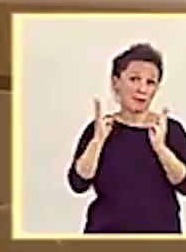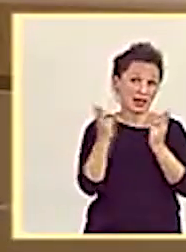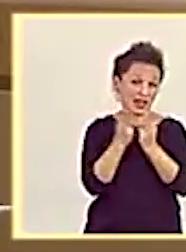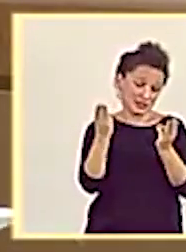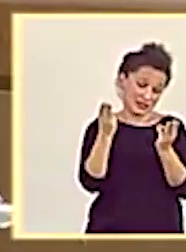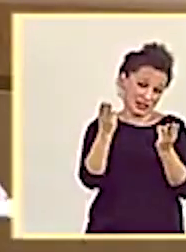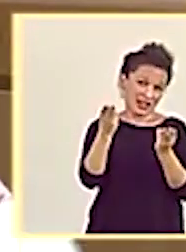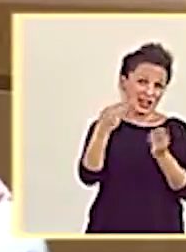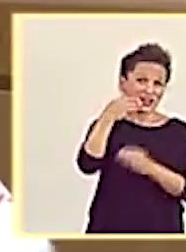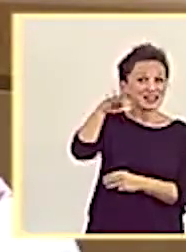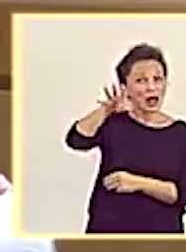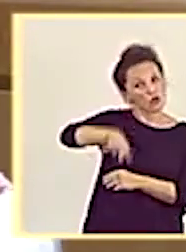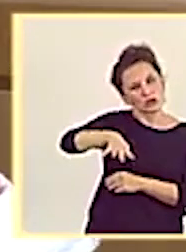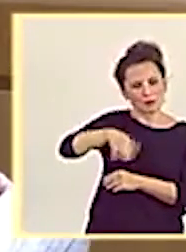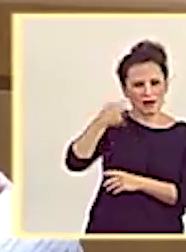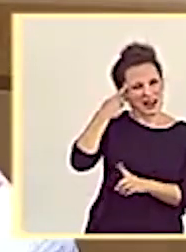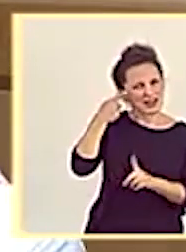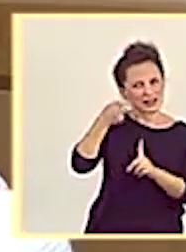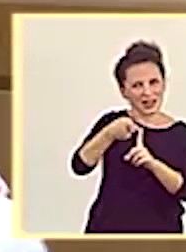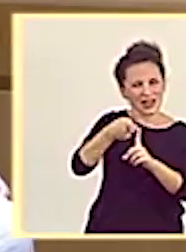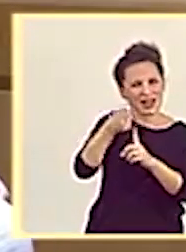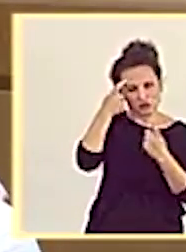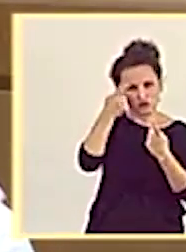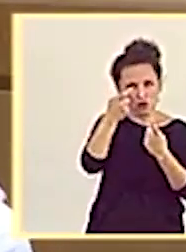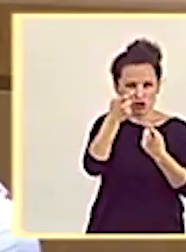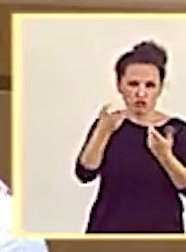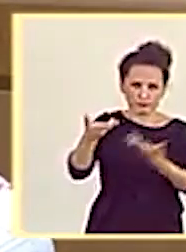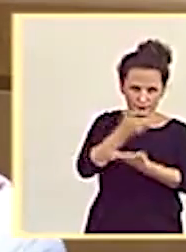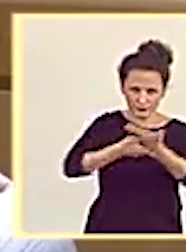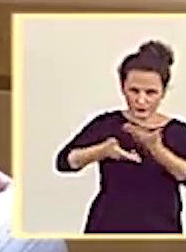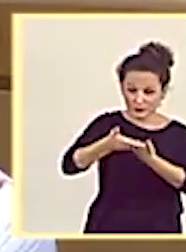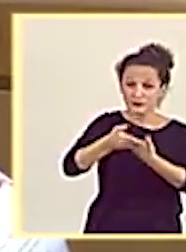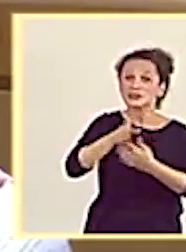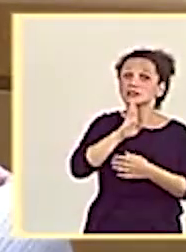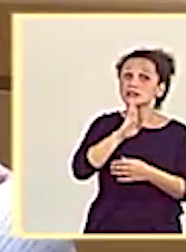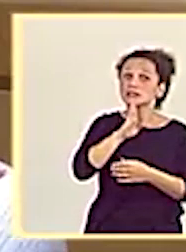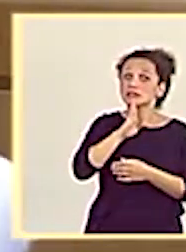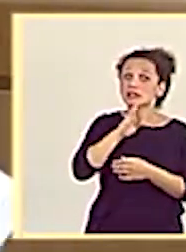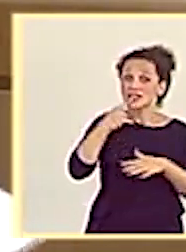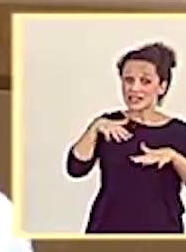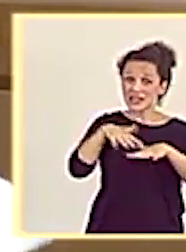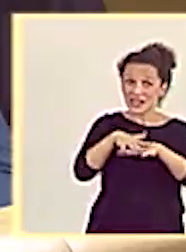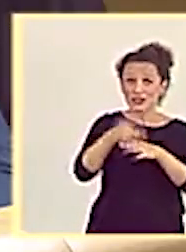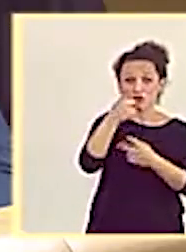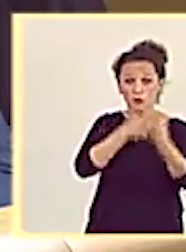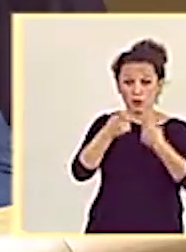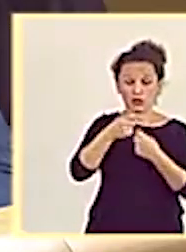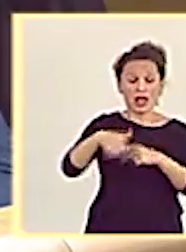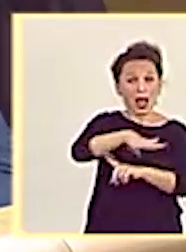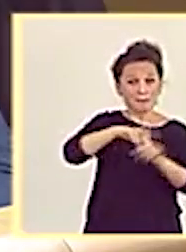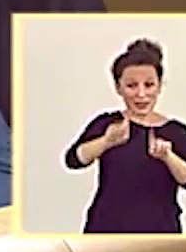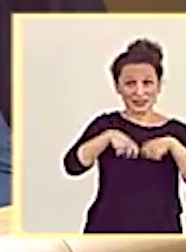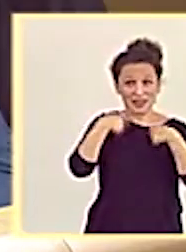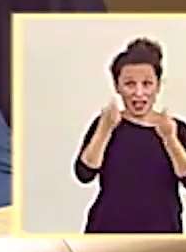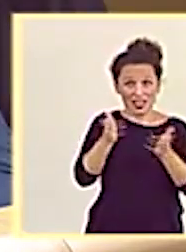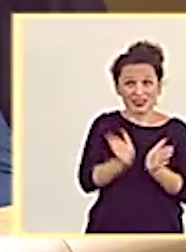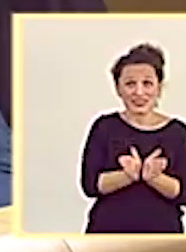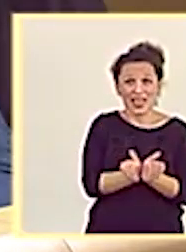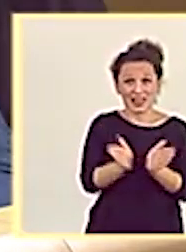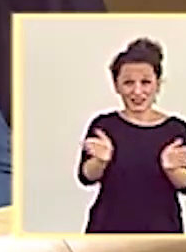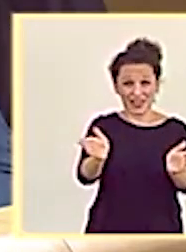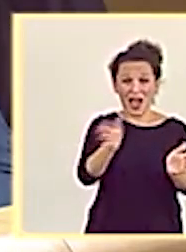para contribuir a este esfuerzo. De entrada, hemos venido ultimando una mejora de la red de información ambiental del Delta del Ebro.